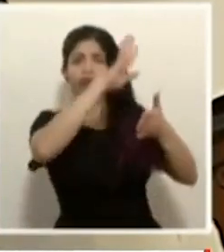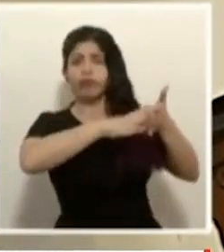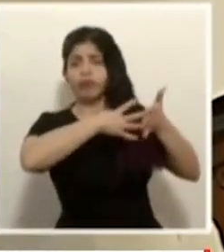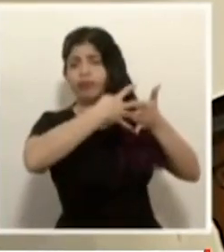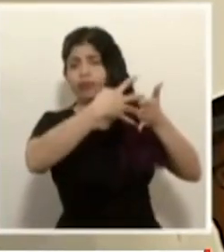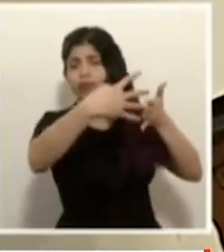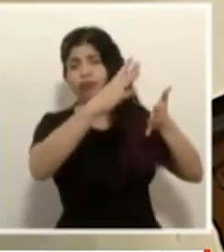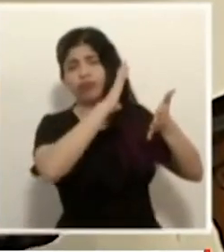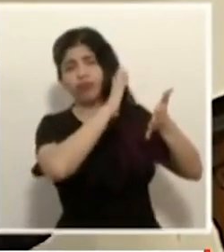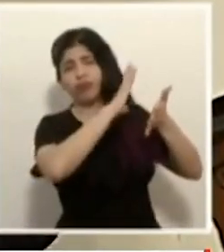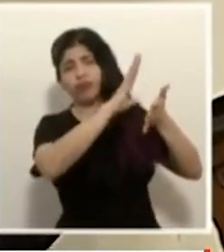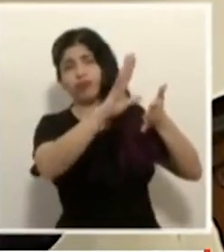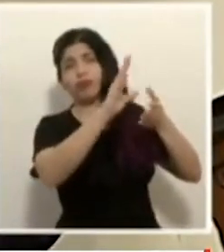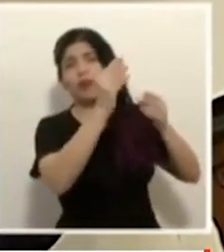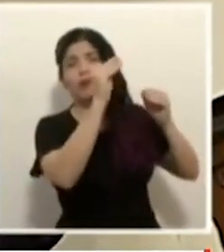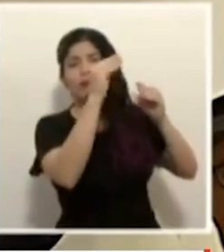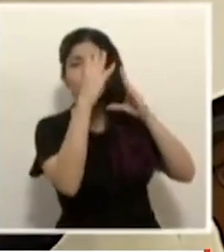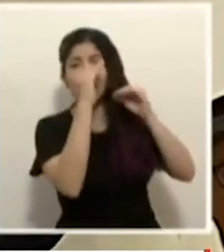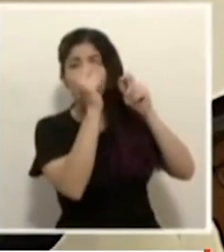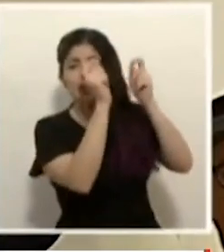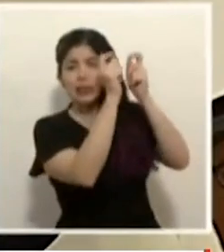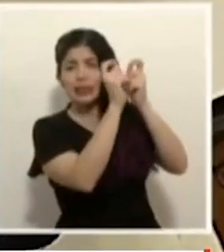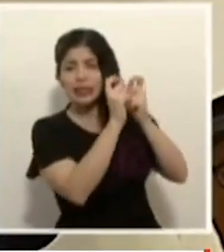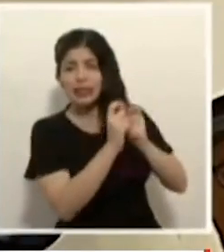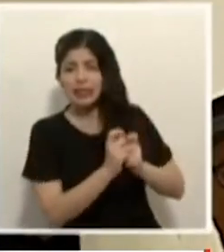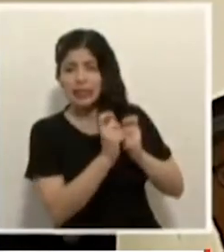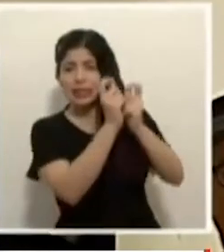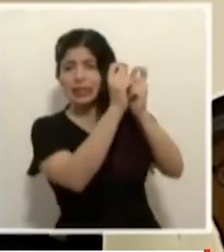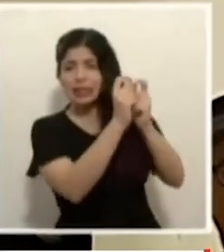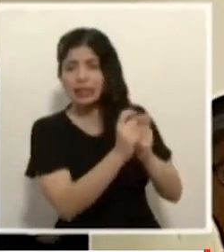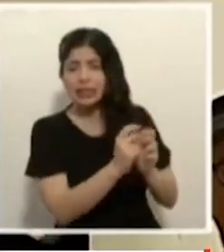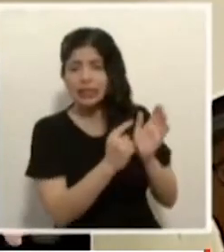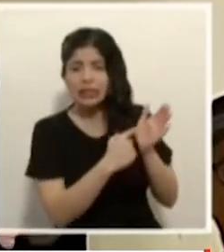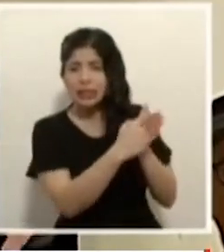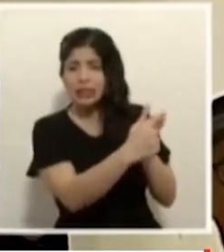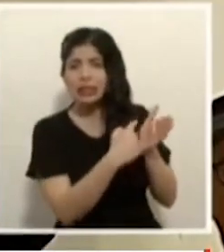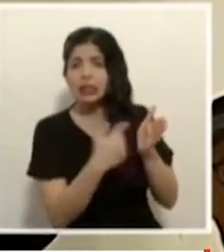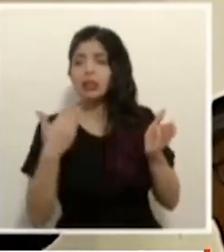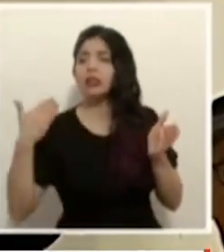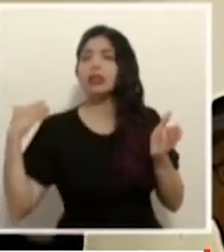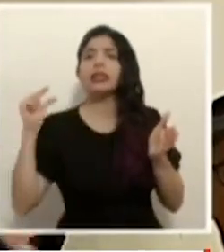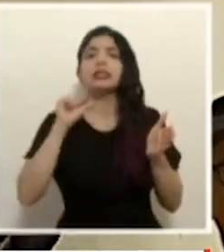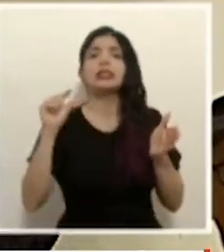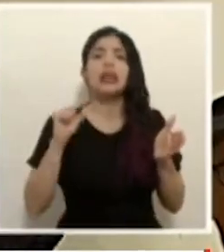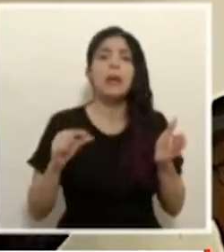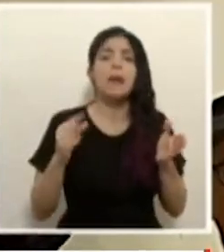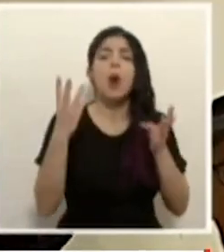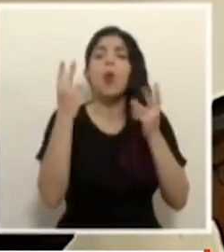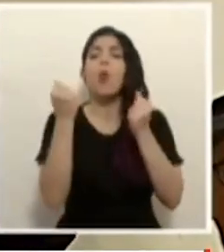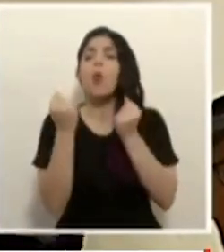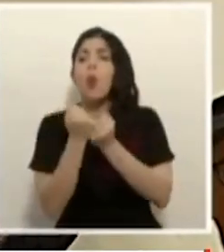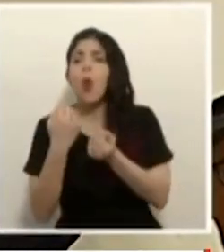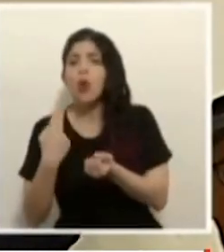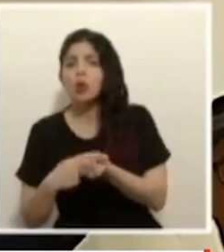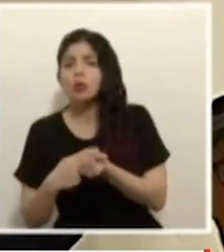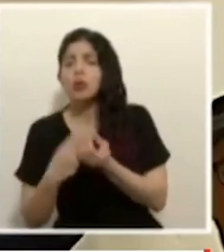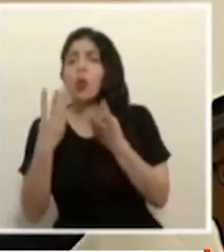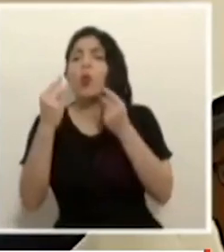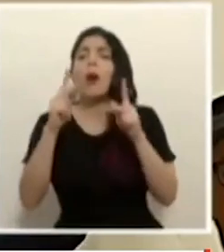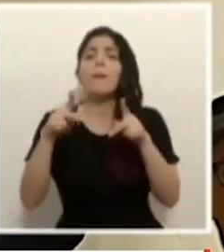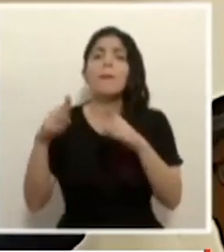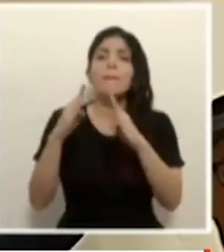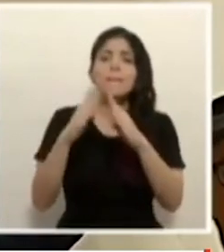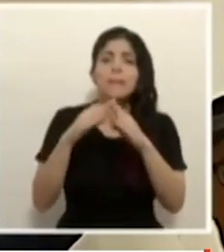una serie de indicadores del comportamiento de las últimas semanas capacidad hospitalaria densidad poblacional